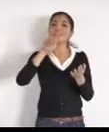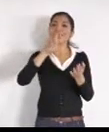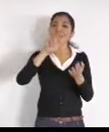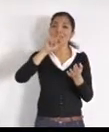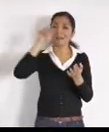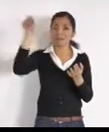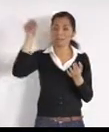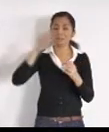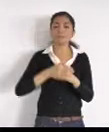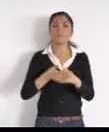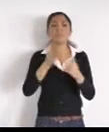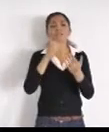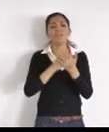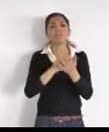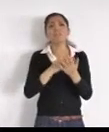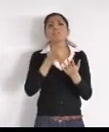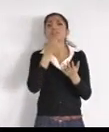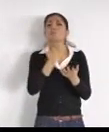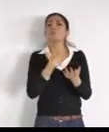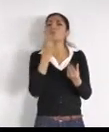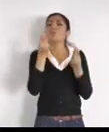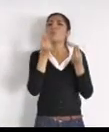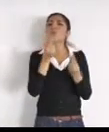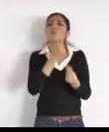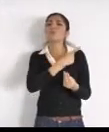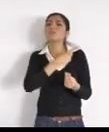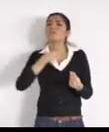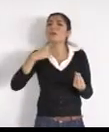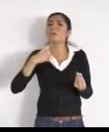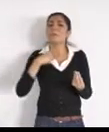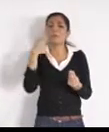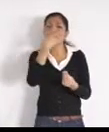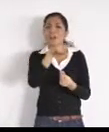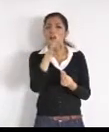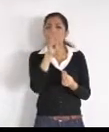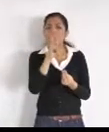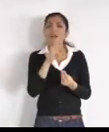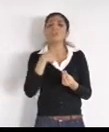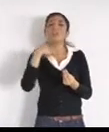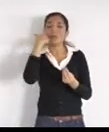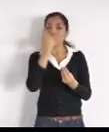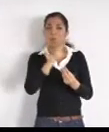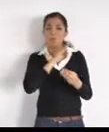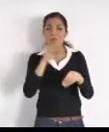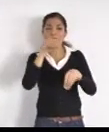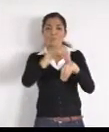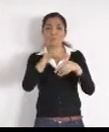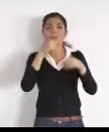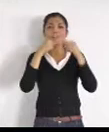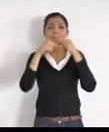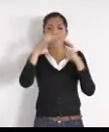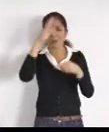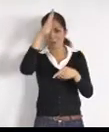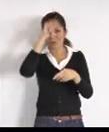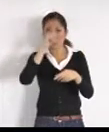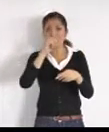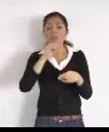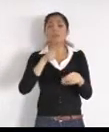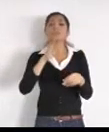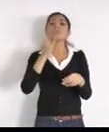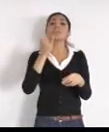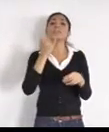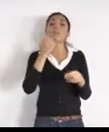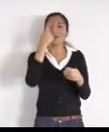el detalle, es que los convenios, no son, de gran ayuda, ya que piden, el 30% de la deuda, y el resto, a pagarlo, en 4 meses, sin posible,